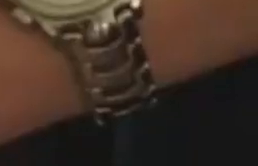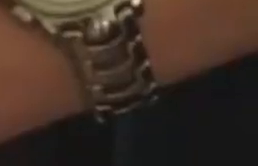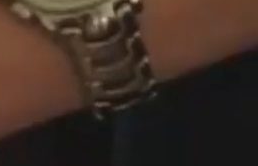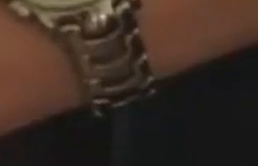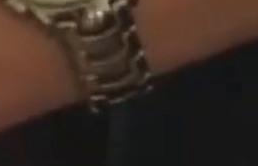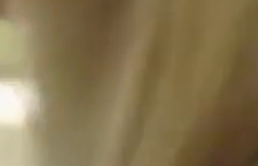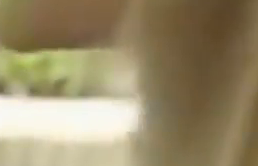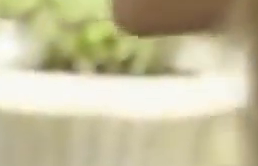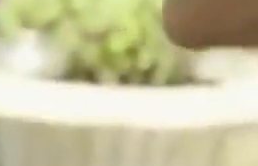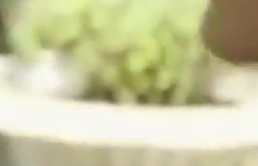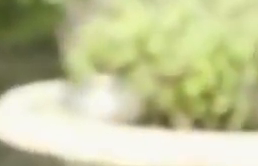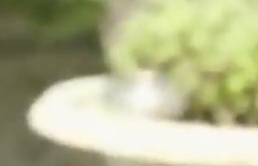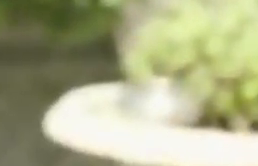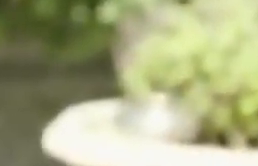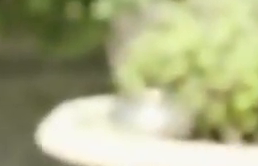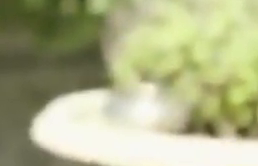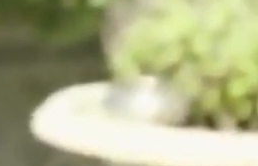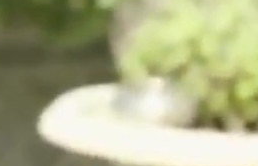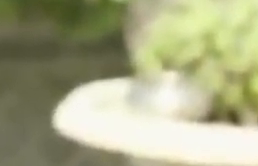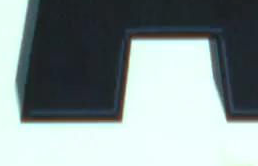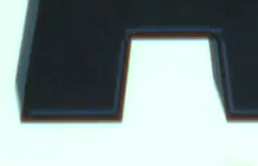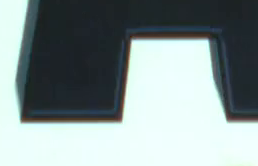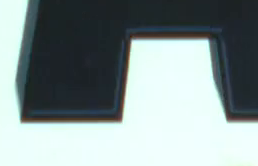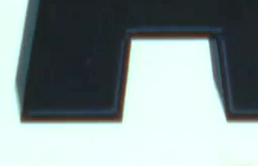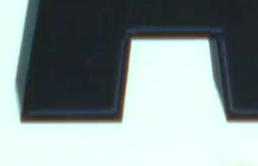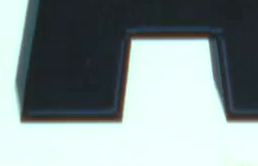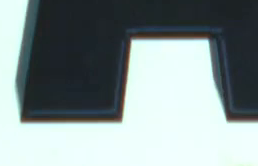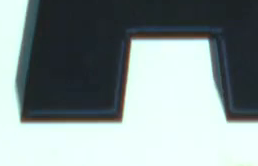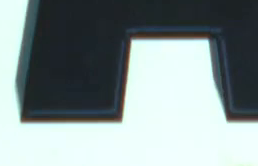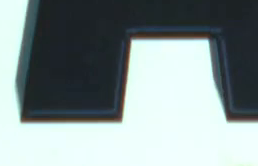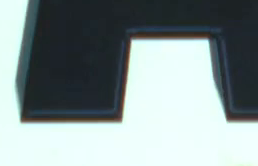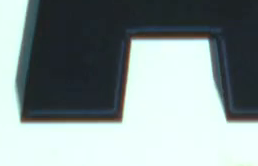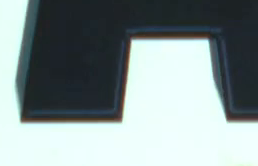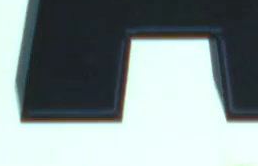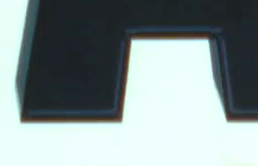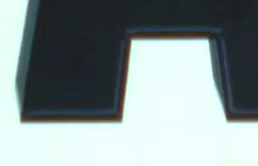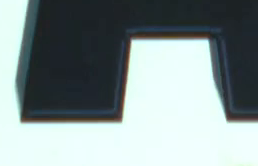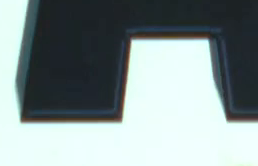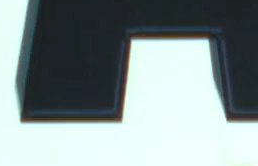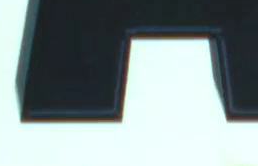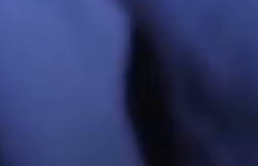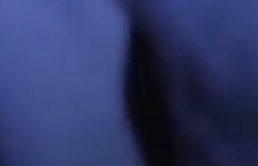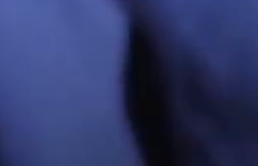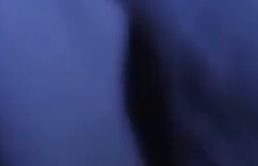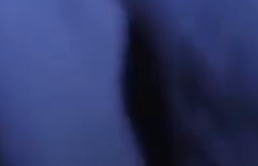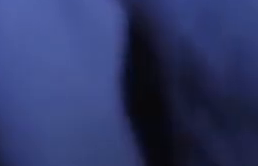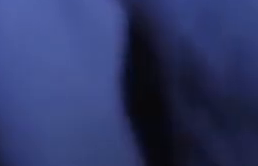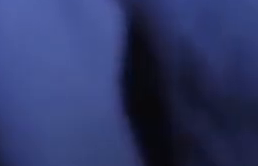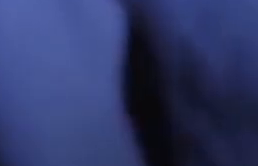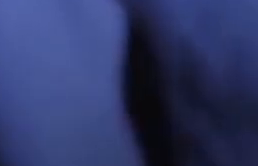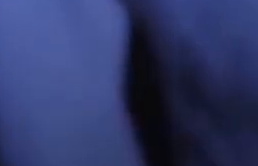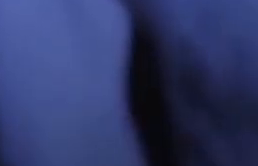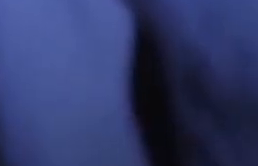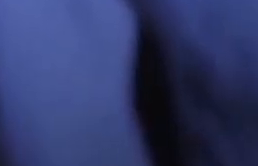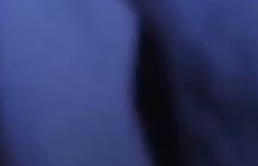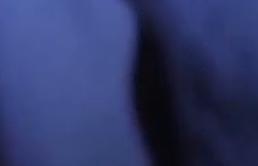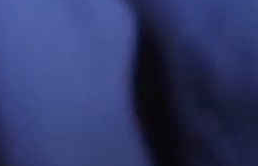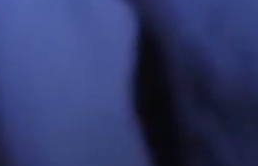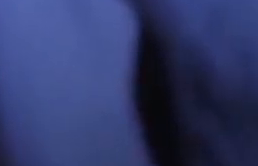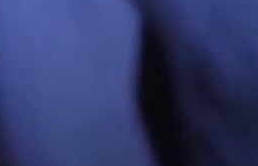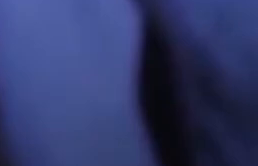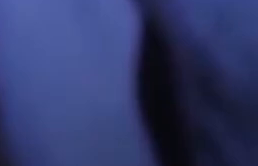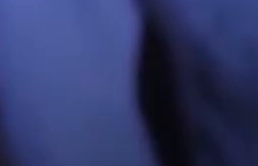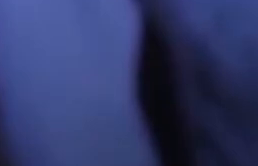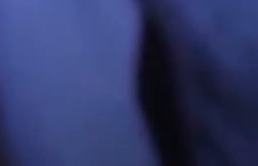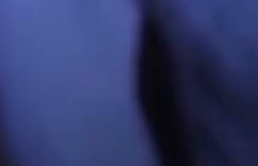enfermedad del sueño. Aquí otras señales de alerta. Primero, si ronca por las noches, si la pareja o la persona con la que duerme ha